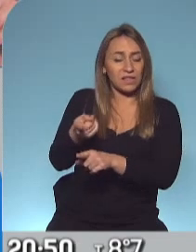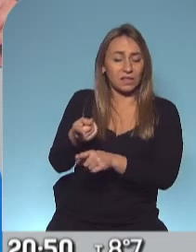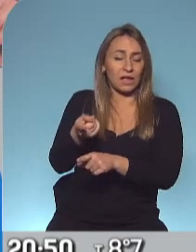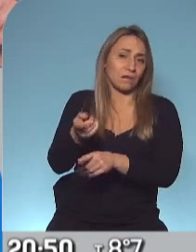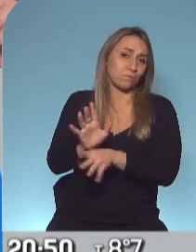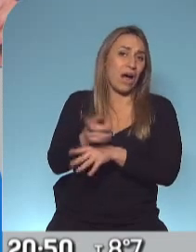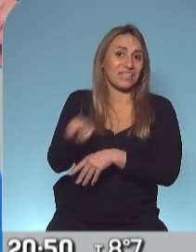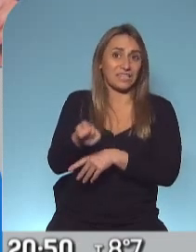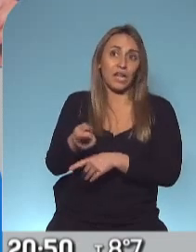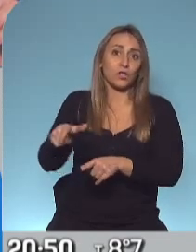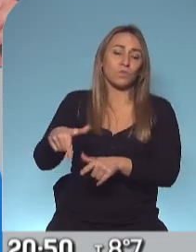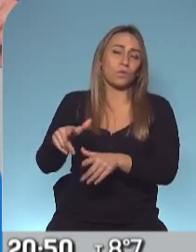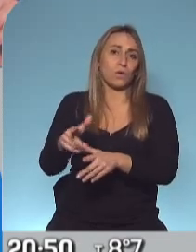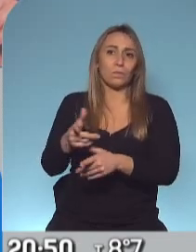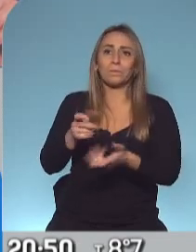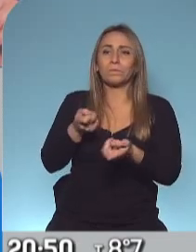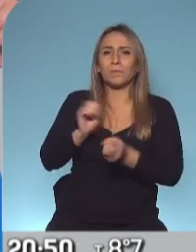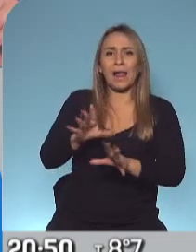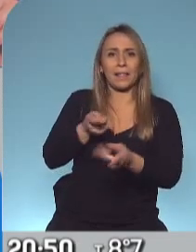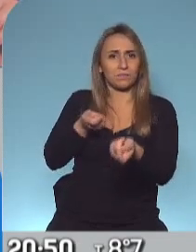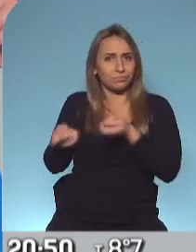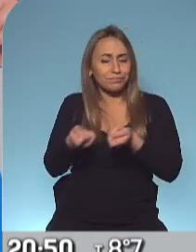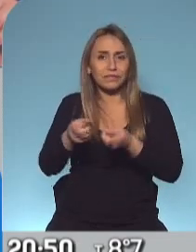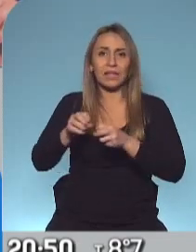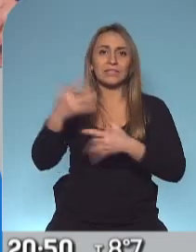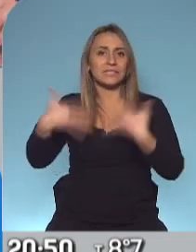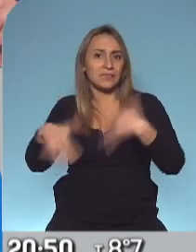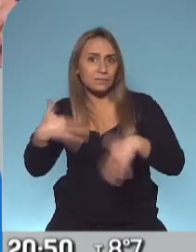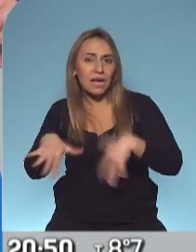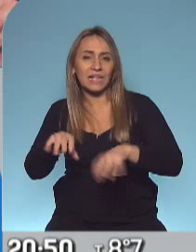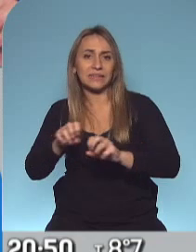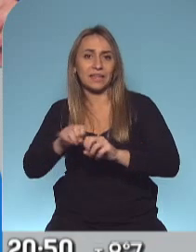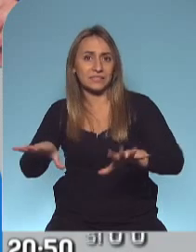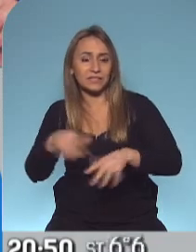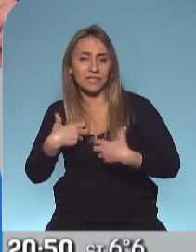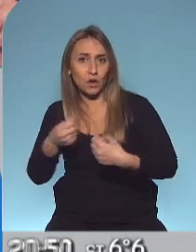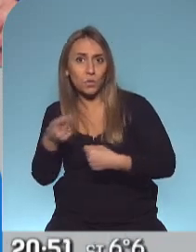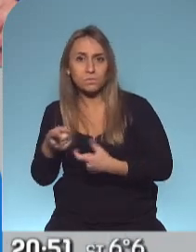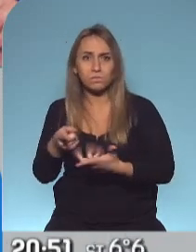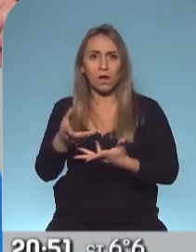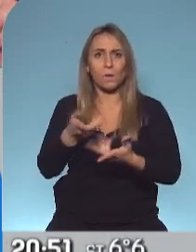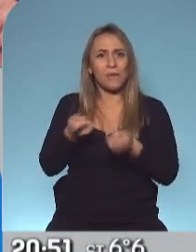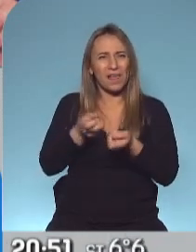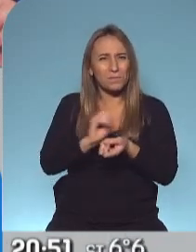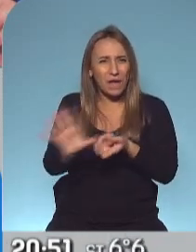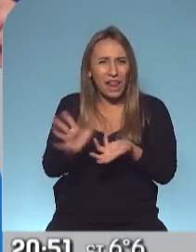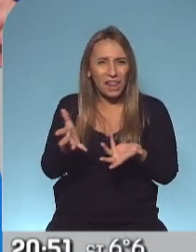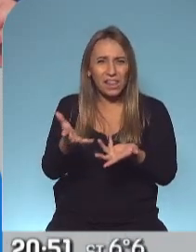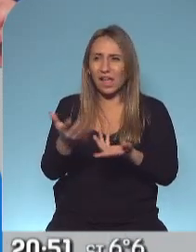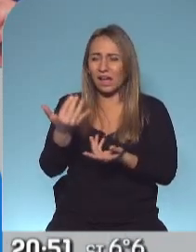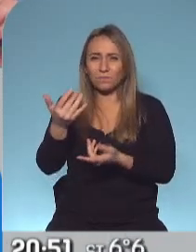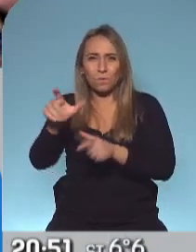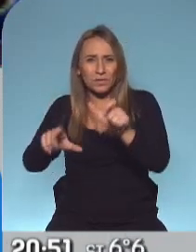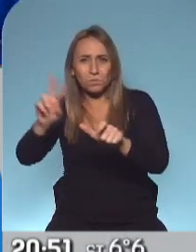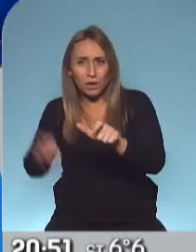mal manejo de la epidemia, de emergencia sanitaria causó muertes que podrían haberse evitado. Es decir